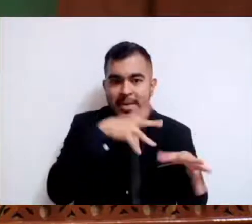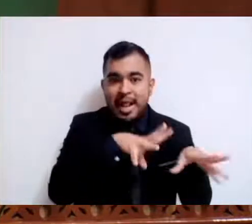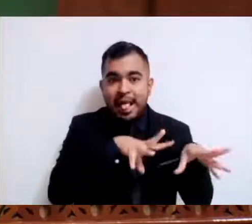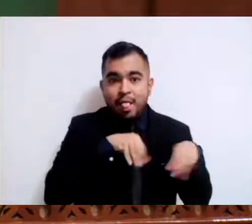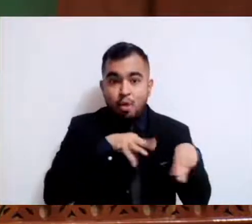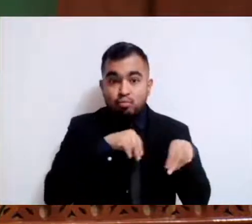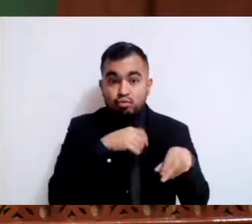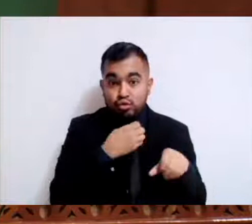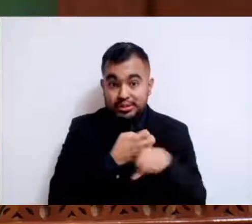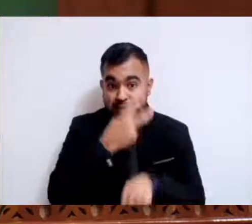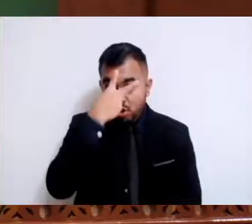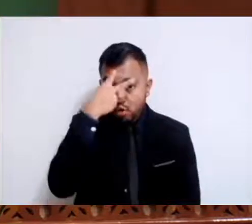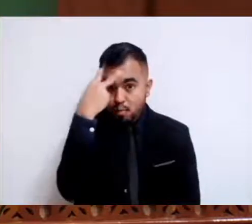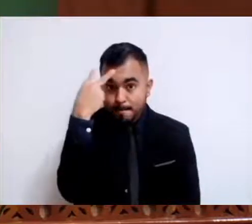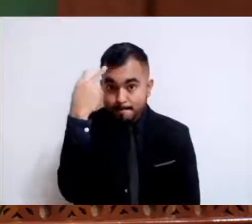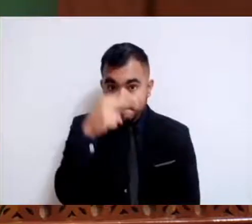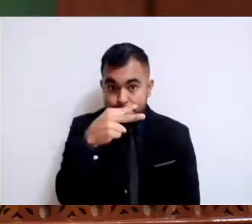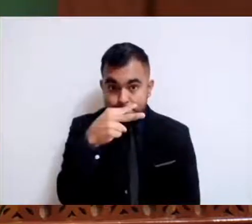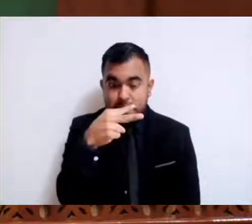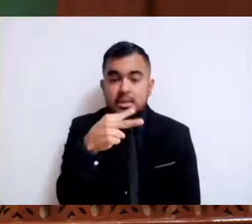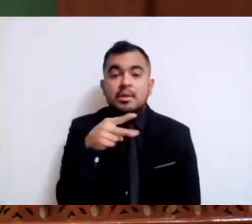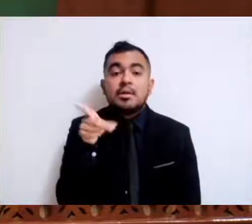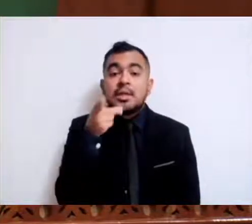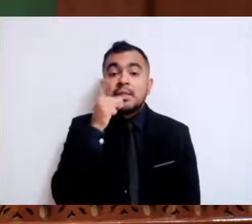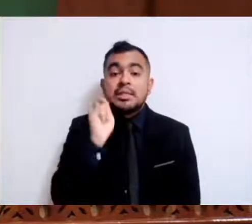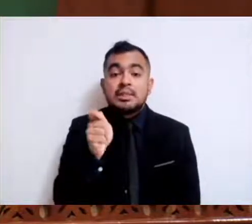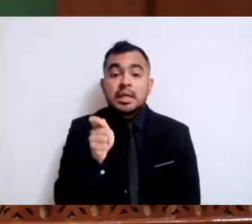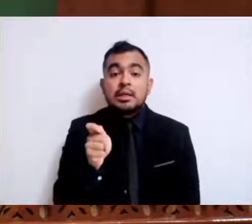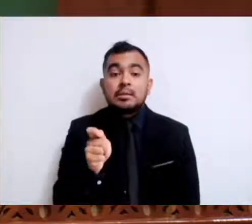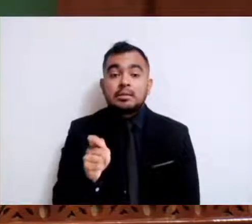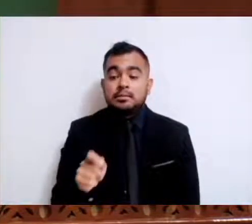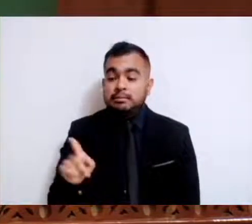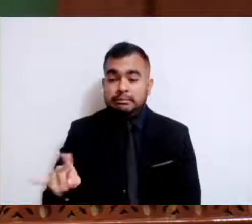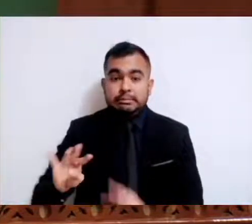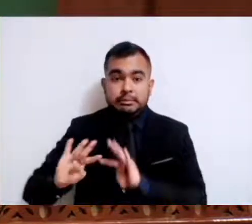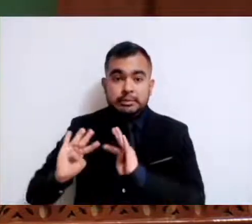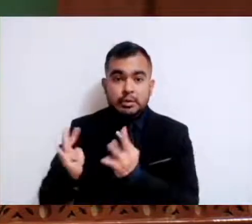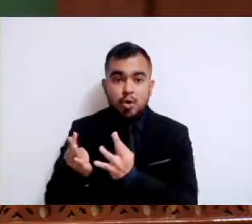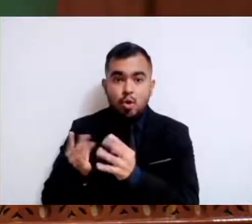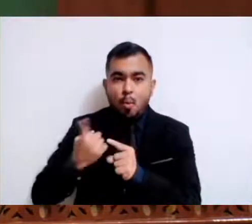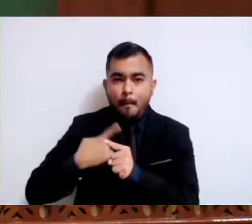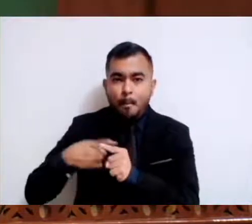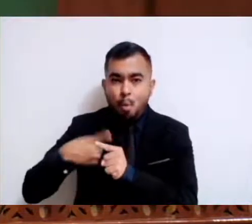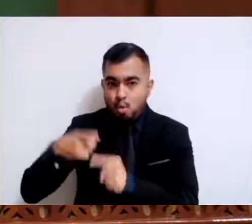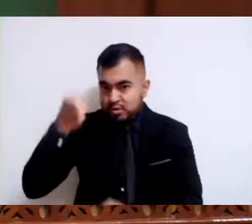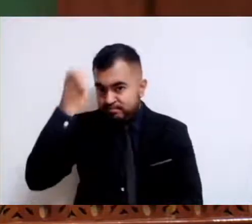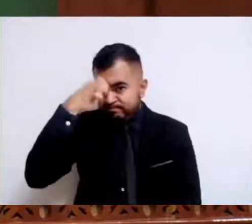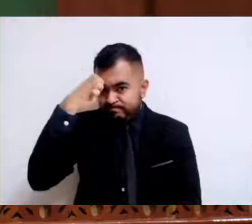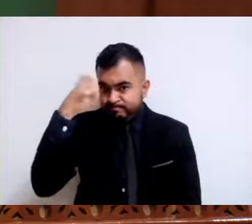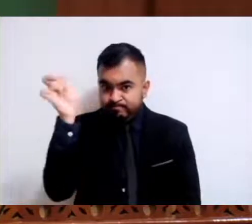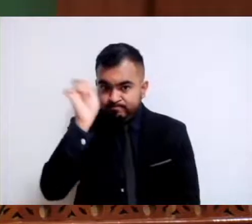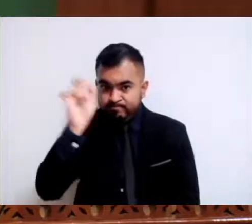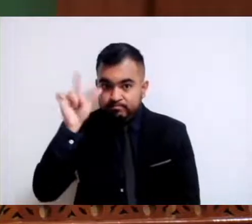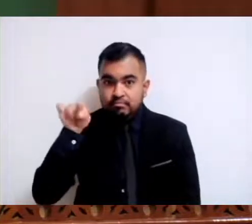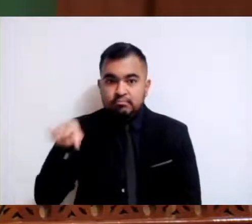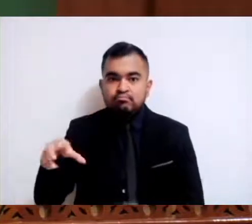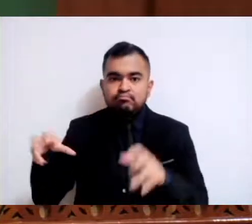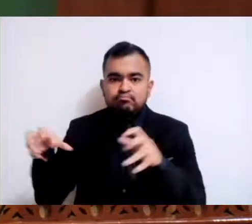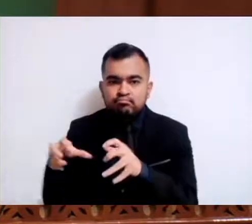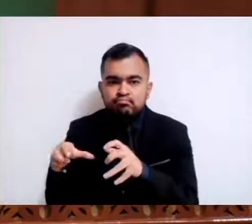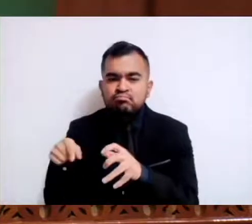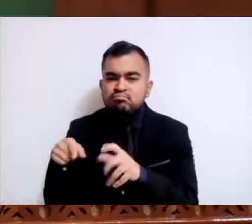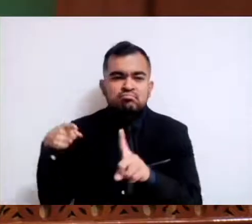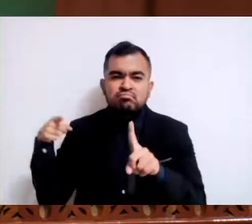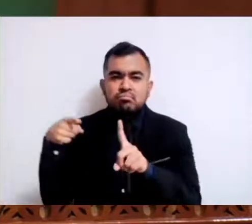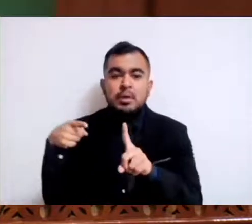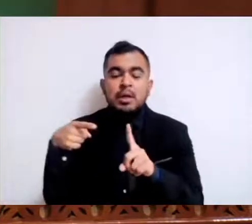Multidisciplinaria es un cuerpo colegiado cuyo objeto es revisar, analizar,